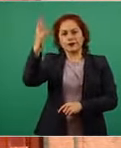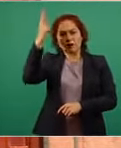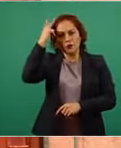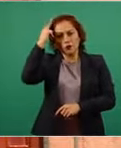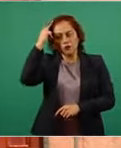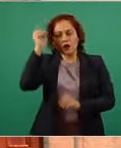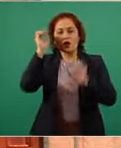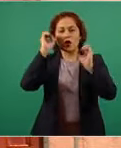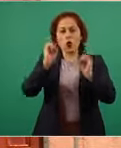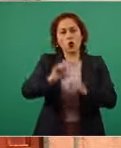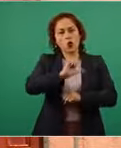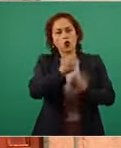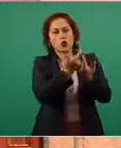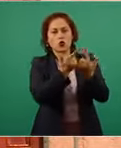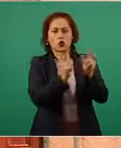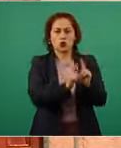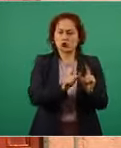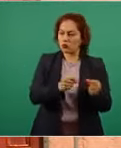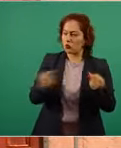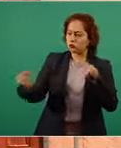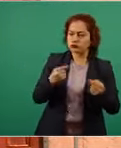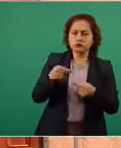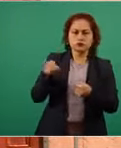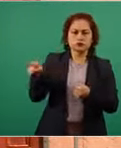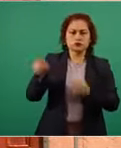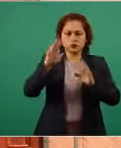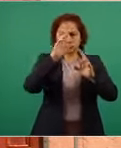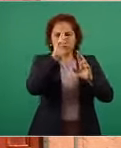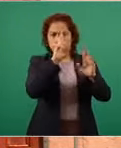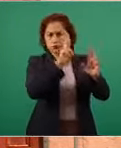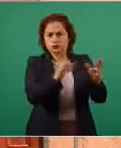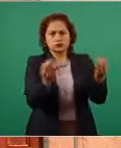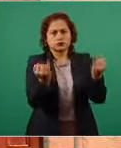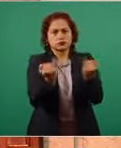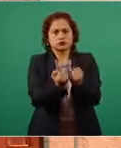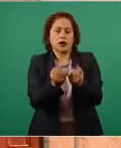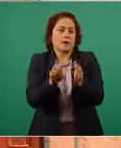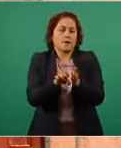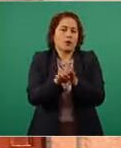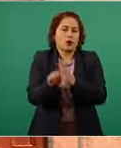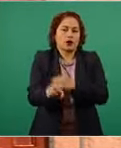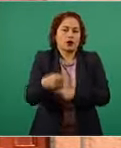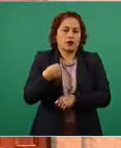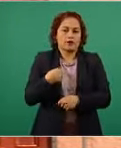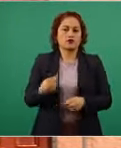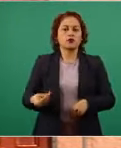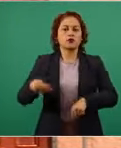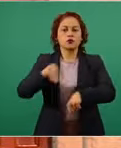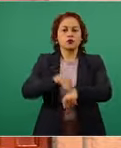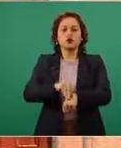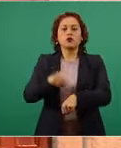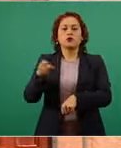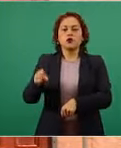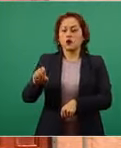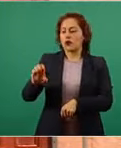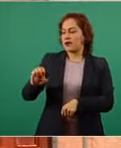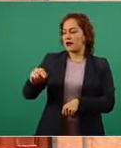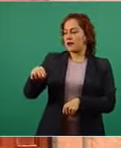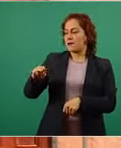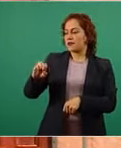opositores a su gobierno en este aspecto destaco el caso de Nemesio García Naranjo